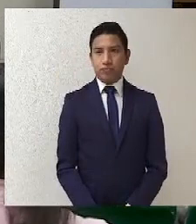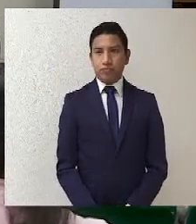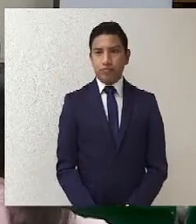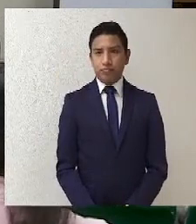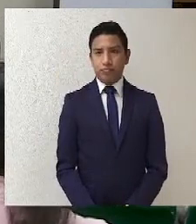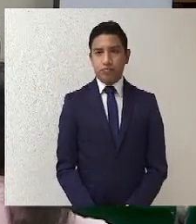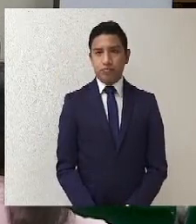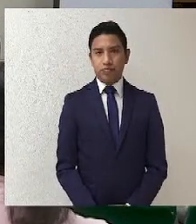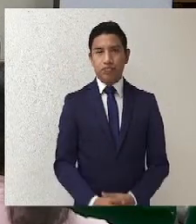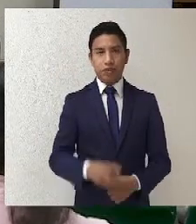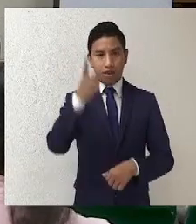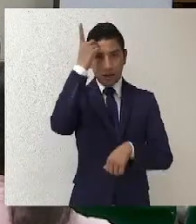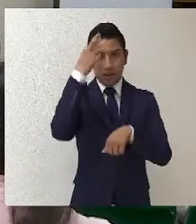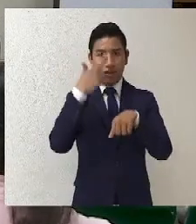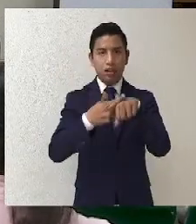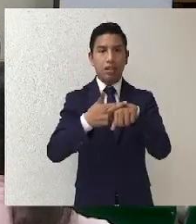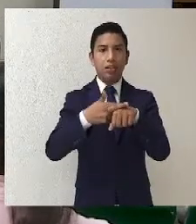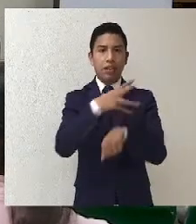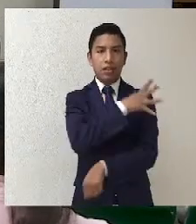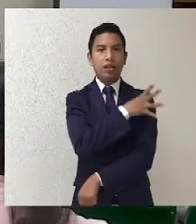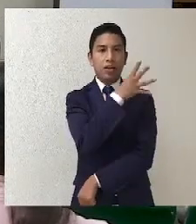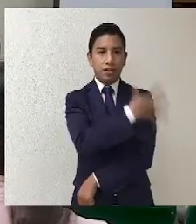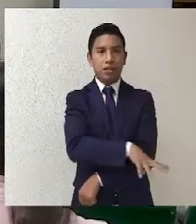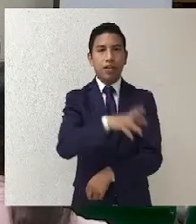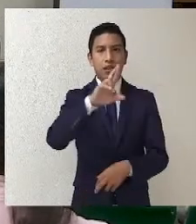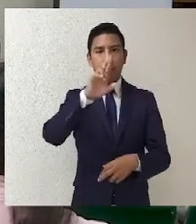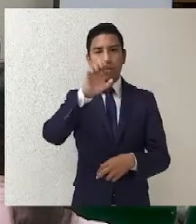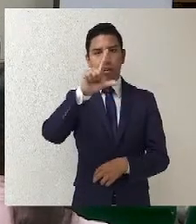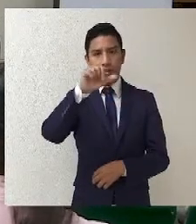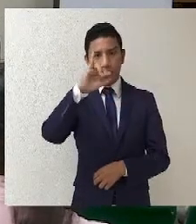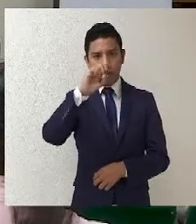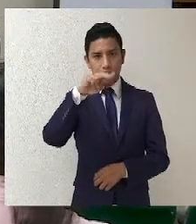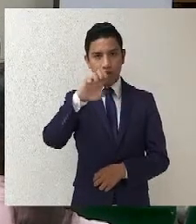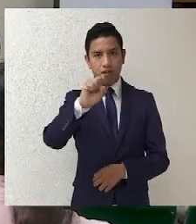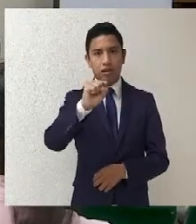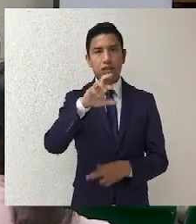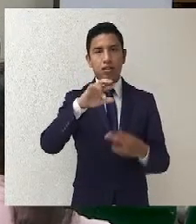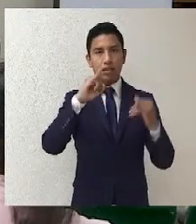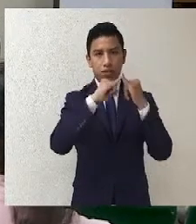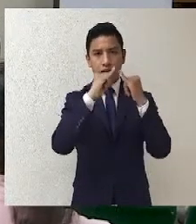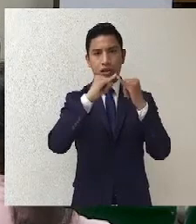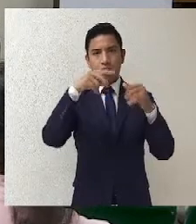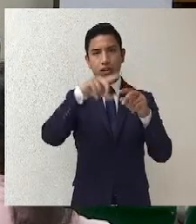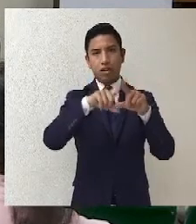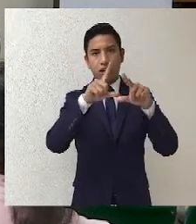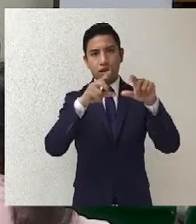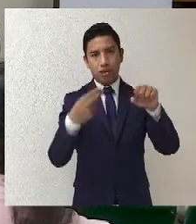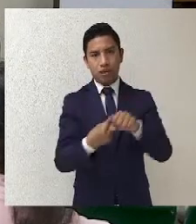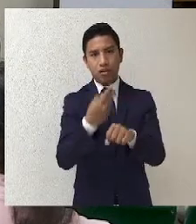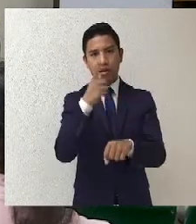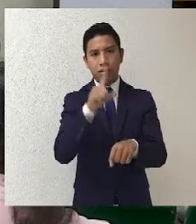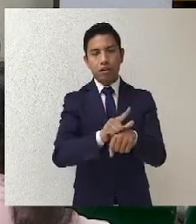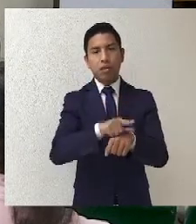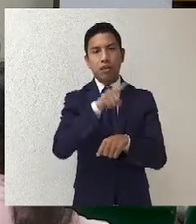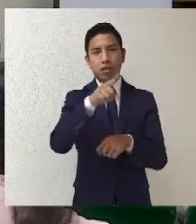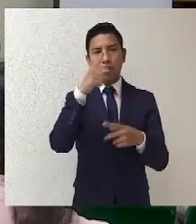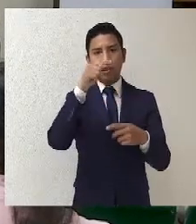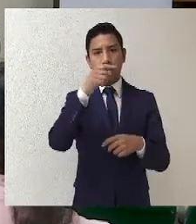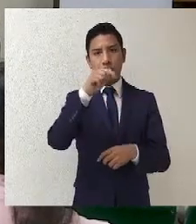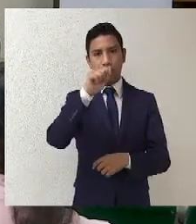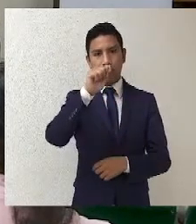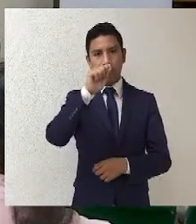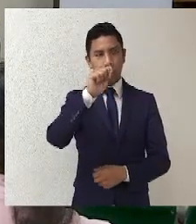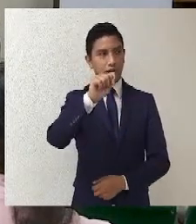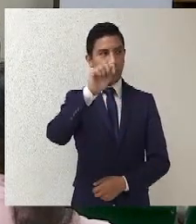A la directora general de Relaciones Institucionales Nacionales del Tribunal Electoral del Poder Judicial de la Federación,